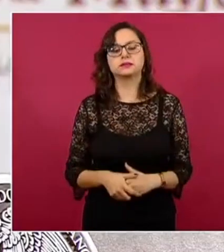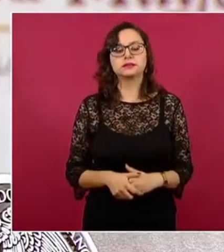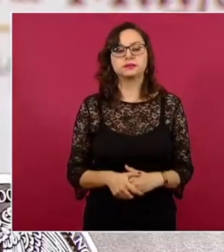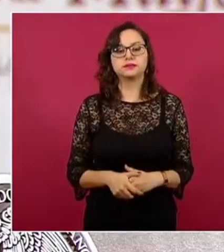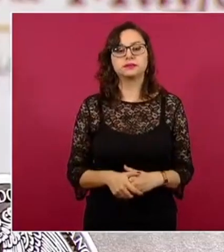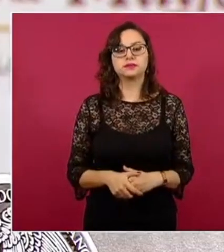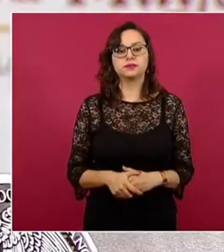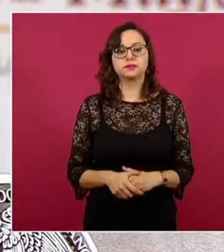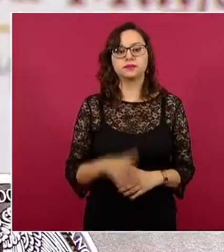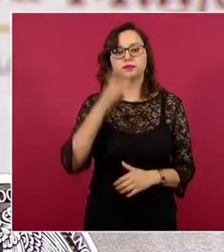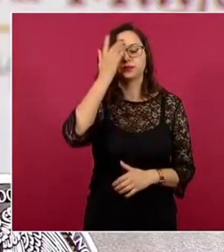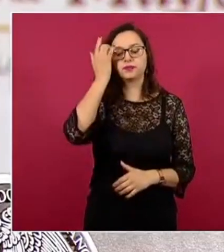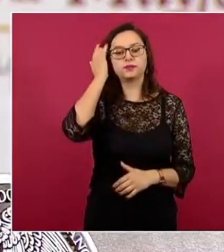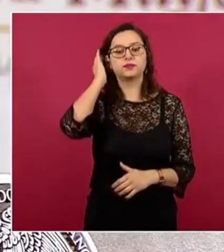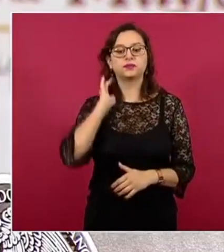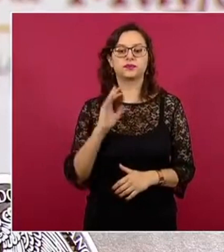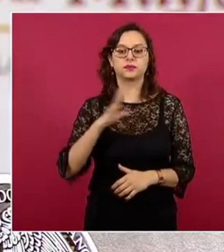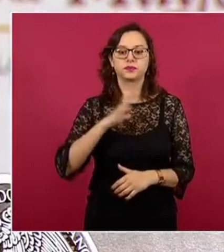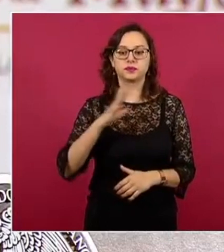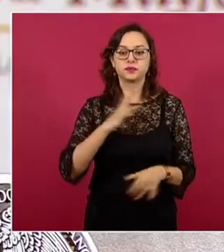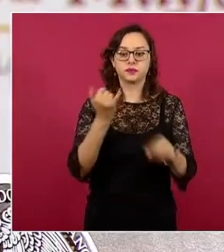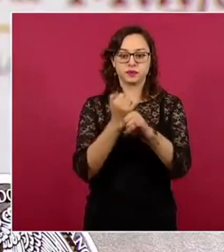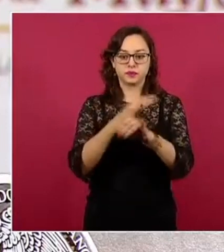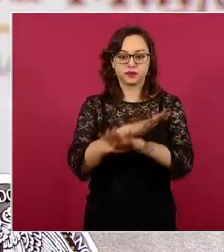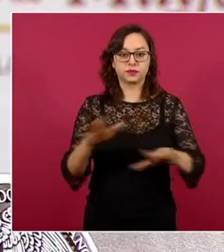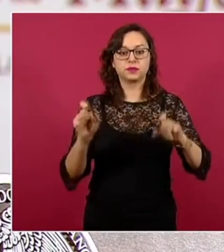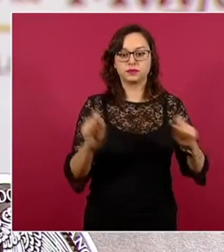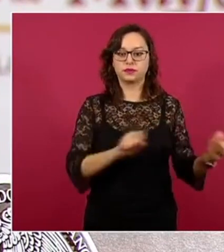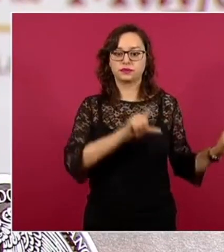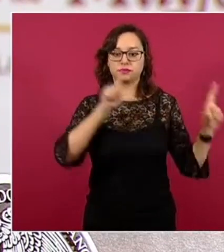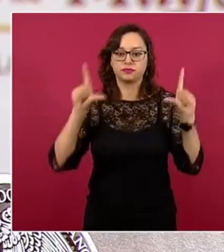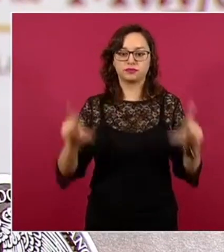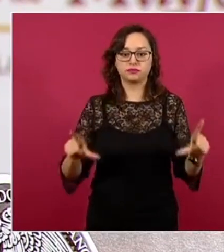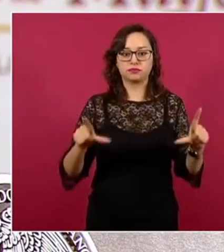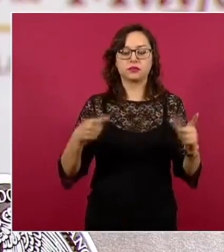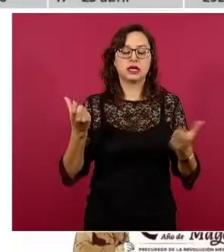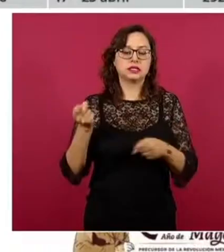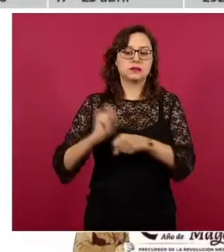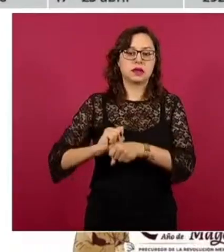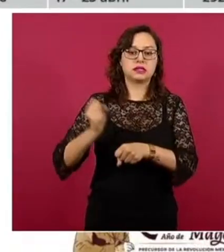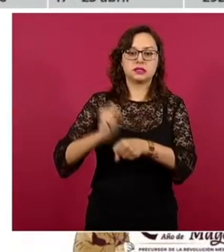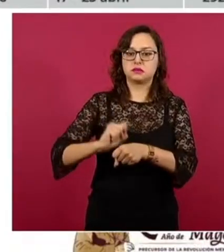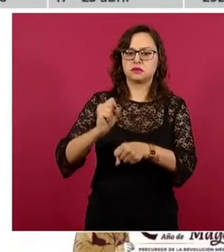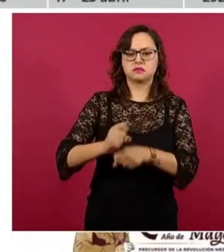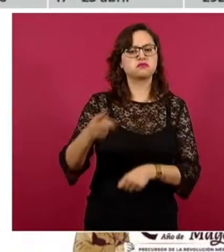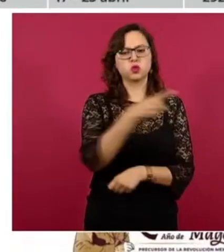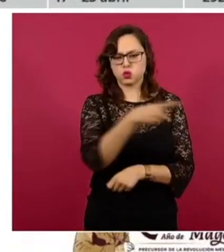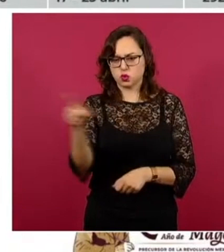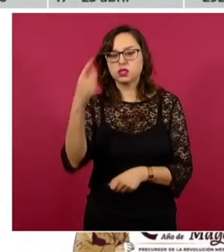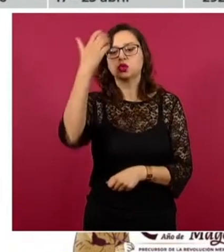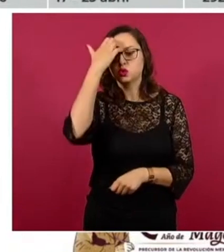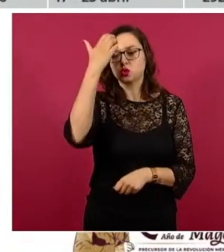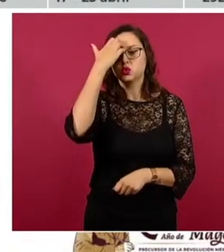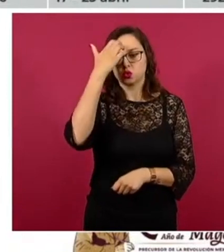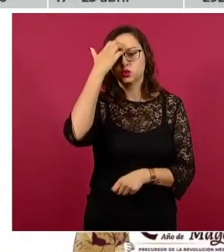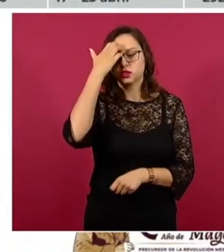Tenemos la información gráfica. Esta es nuestra curva epidémica de agregación semanal, muy conocida ya por todos ustedes.